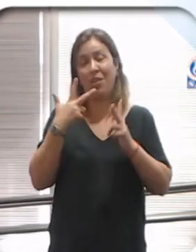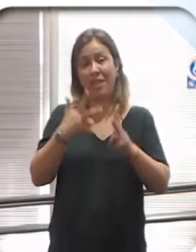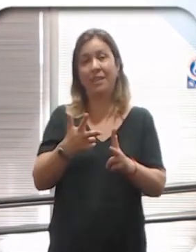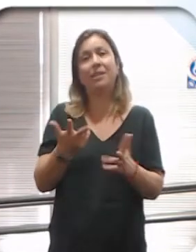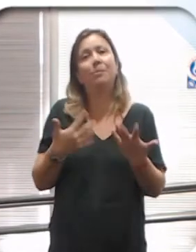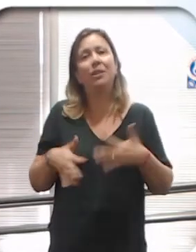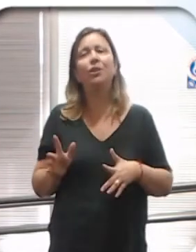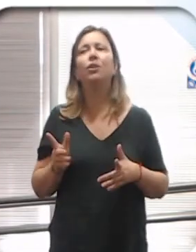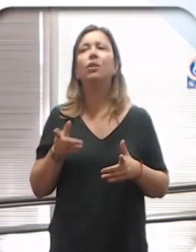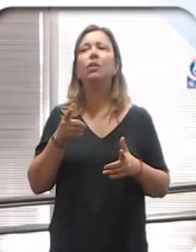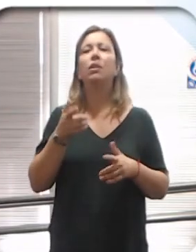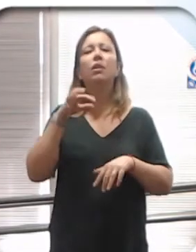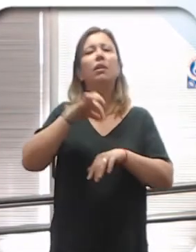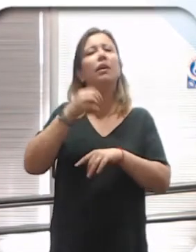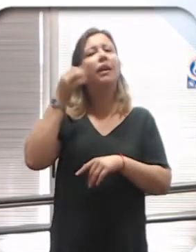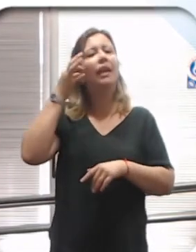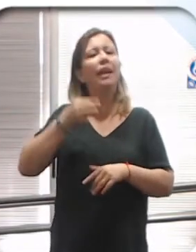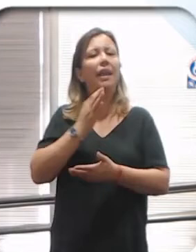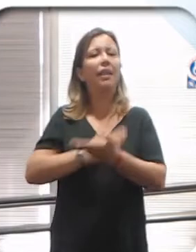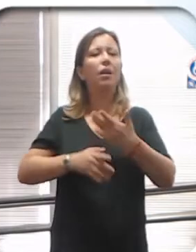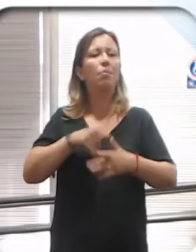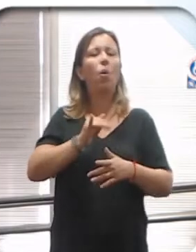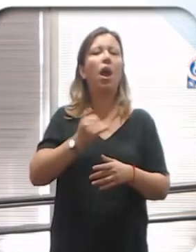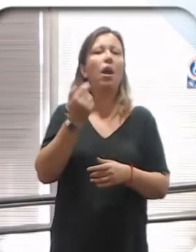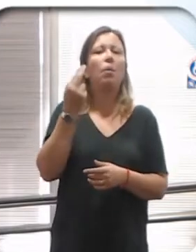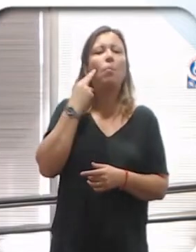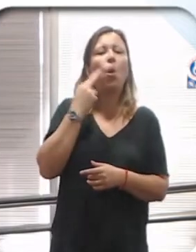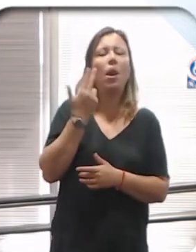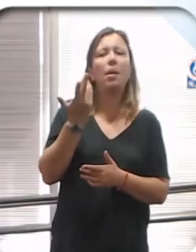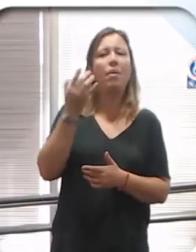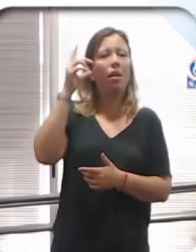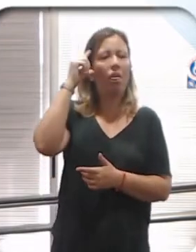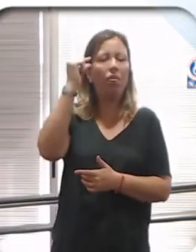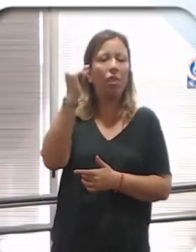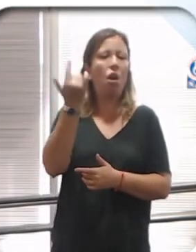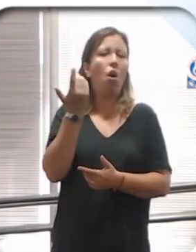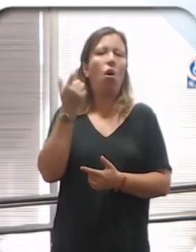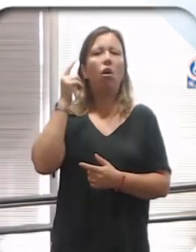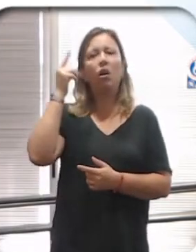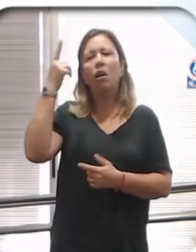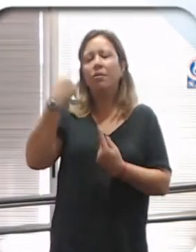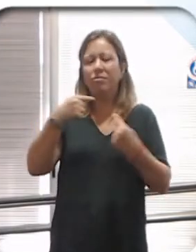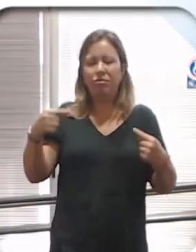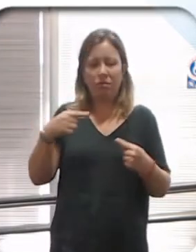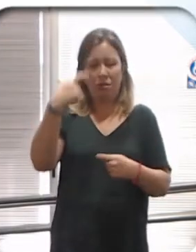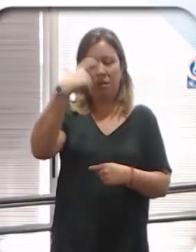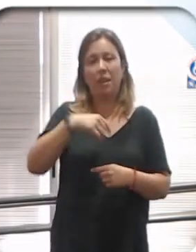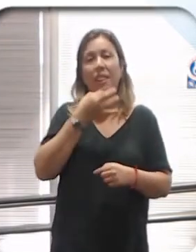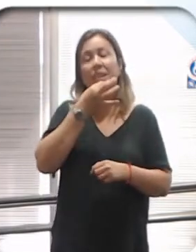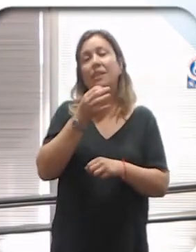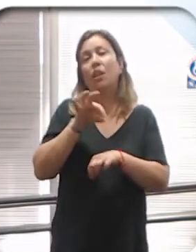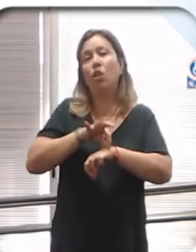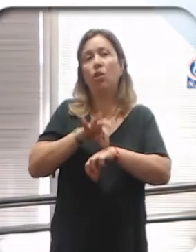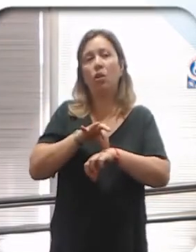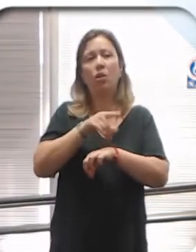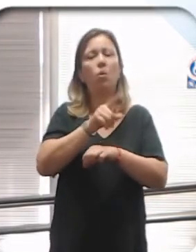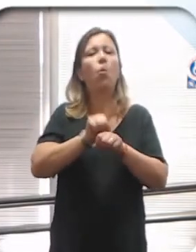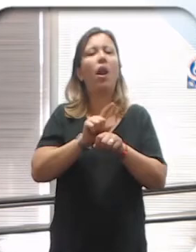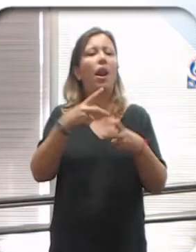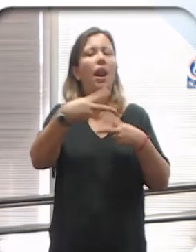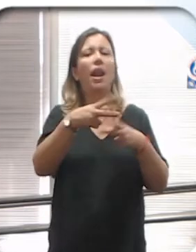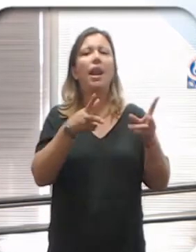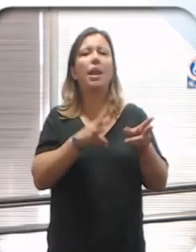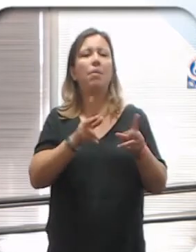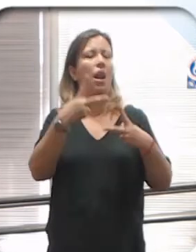pero... Considera la discapacidad como una deficiencia sensorial o mental, física, intelectual, etcétera, que limita las